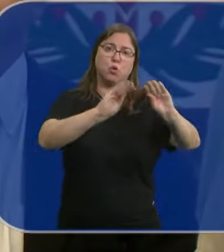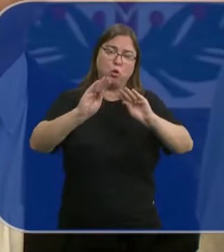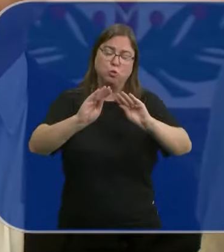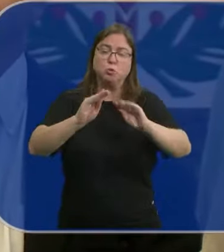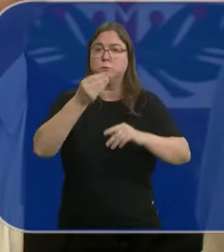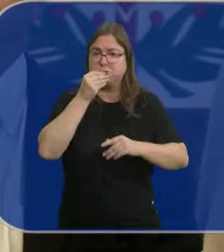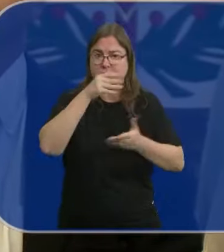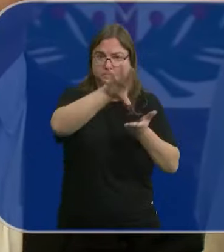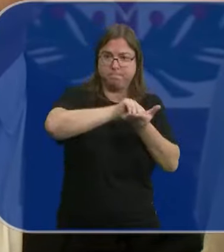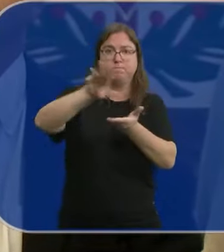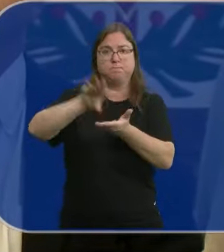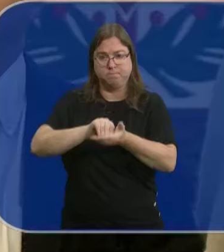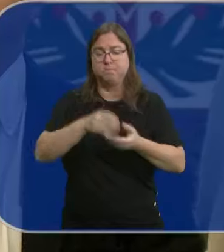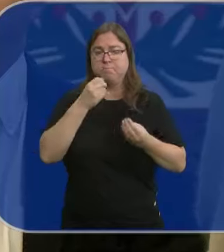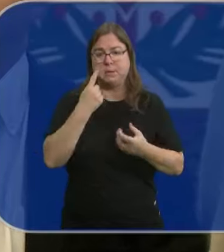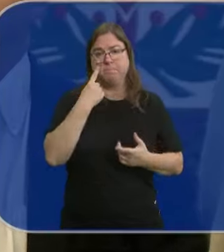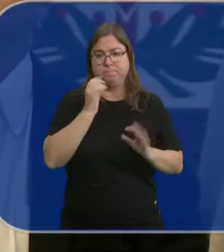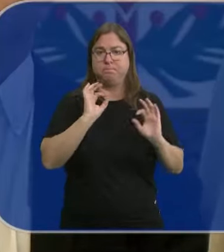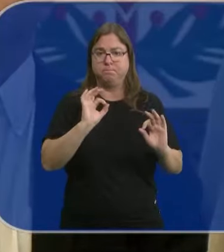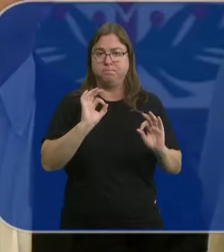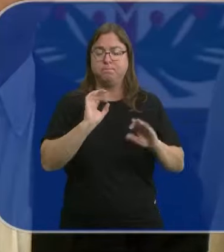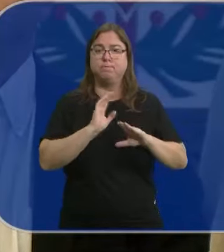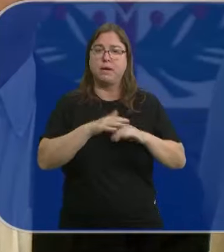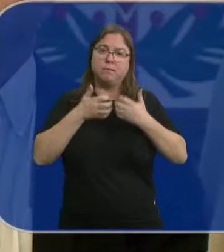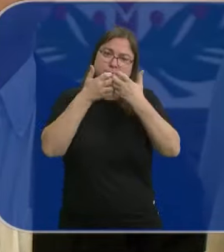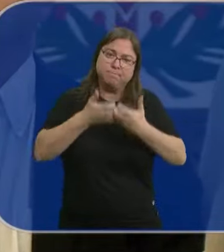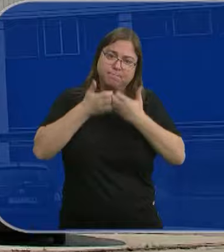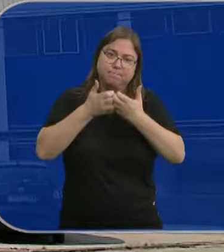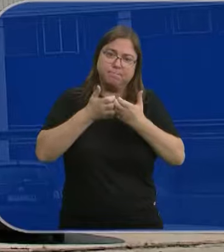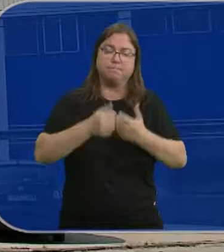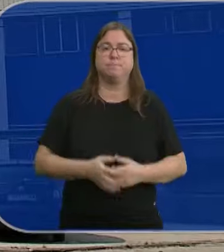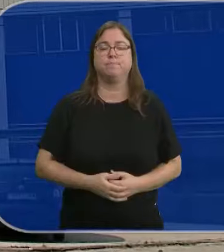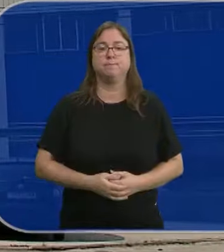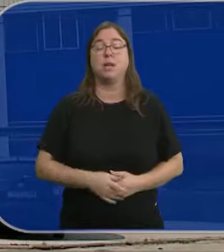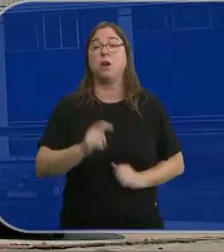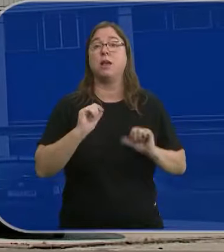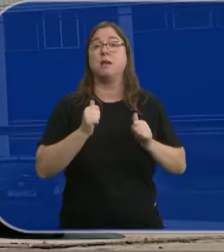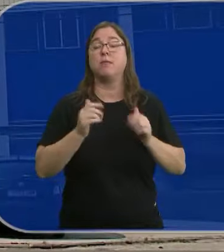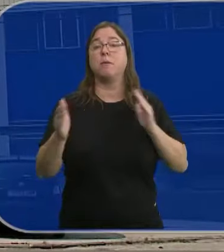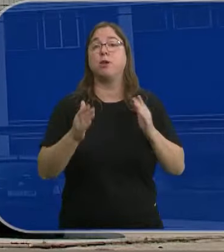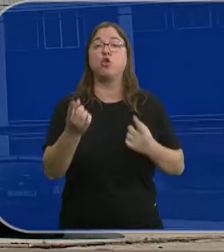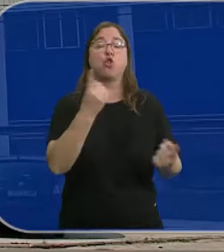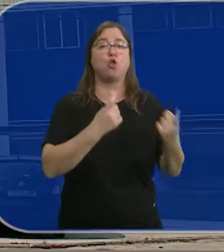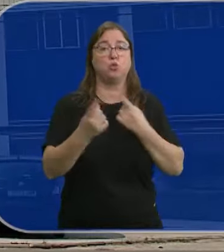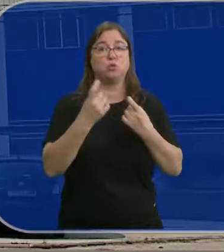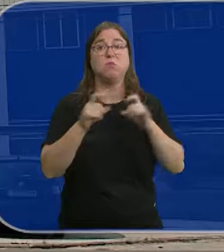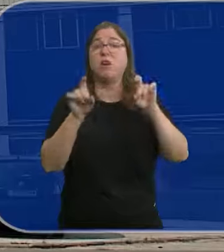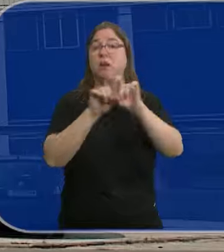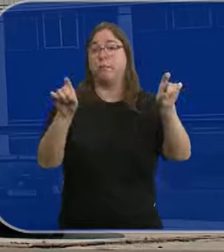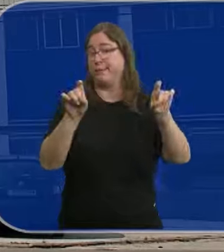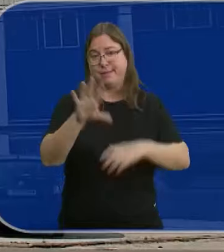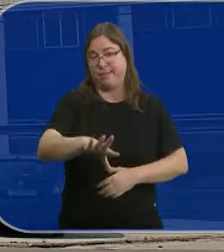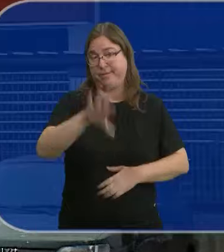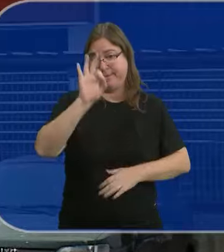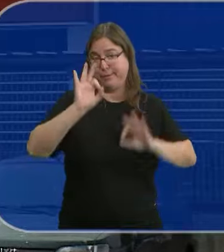actuación. Los tomaremos en cuenta y estaremos ahí batallando en ese aspecto. Se abre un periodo de consultas y aunque la empresa es la que